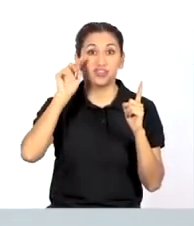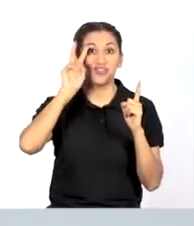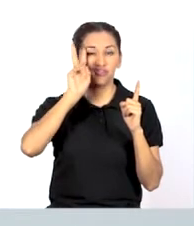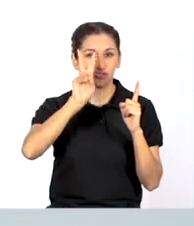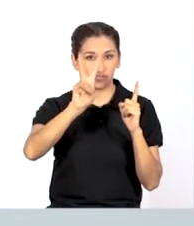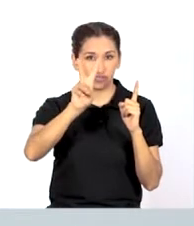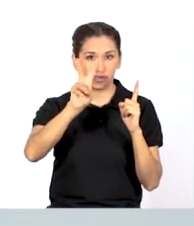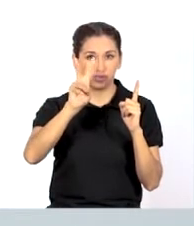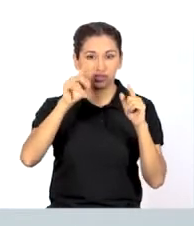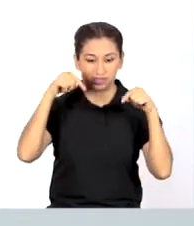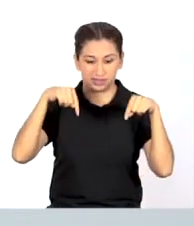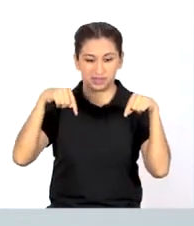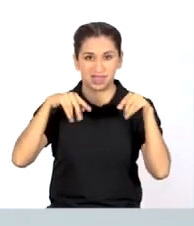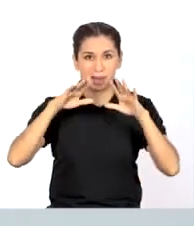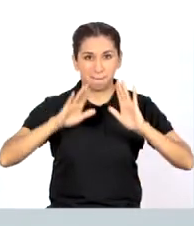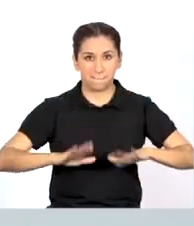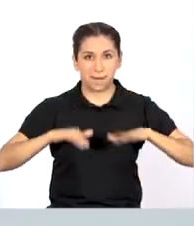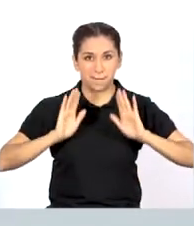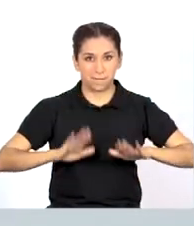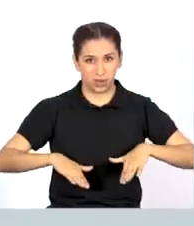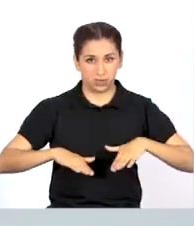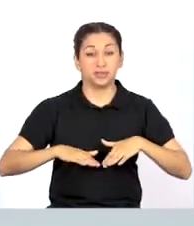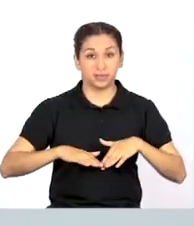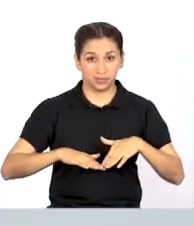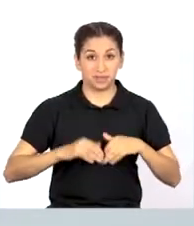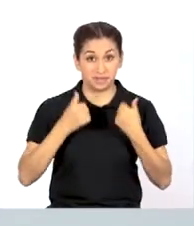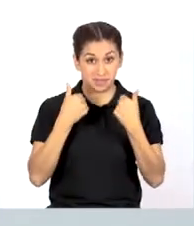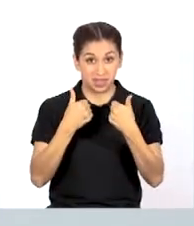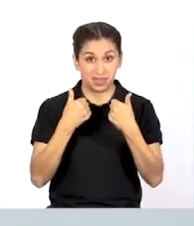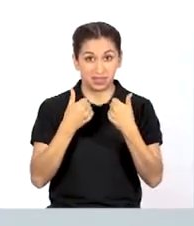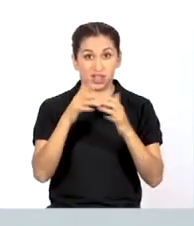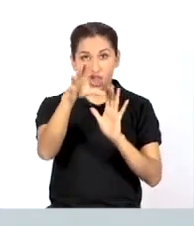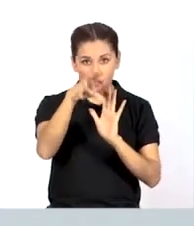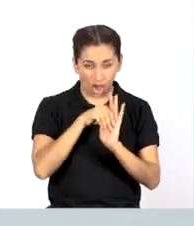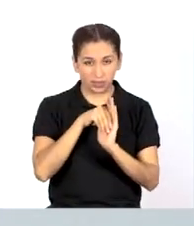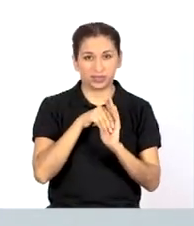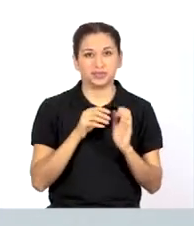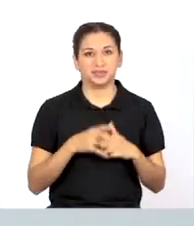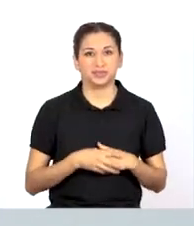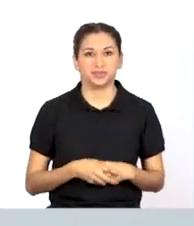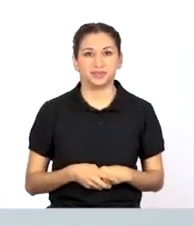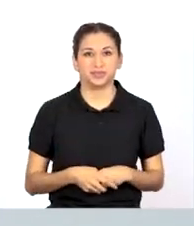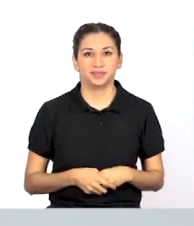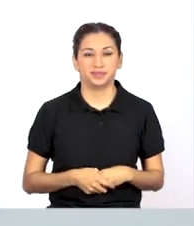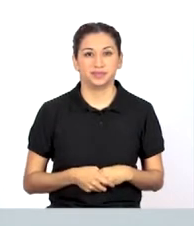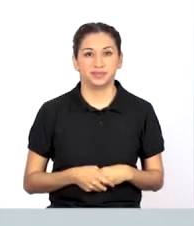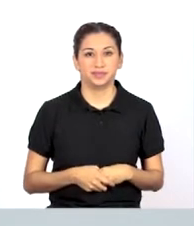a dar dos palmadas en las piernas. Bien, síganme.